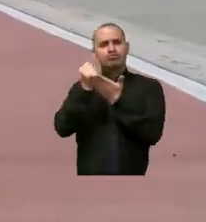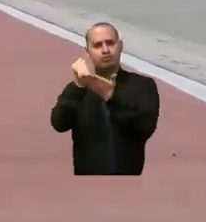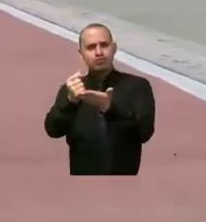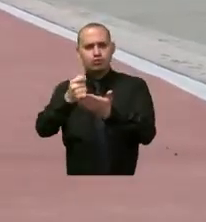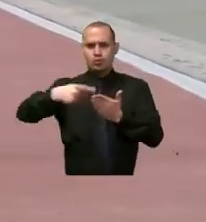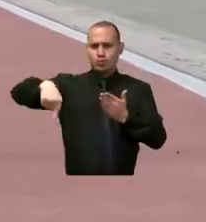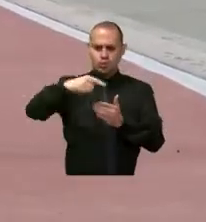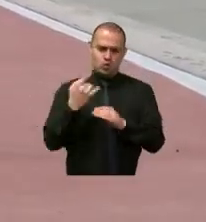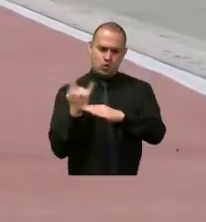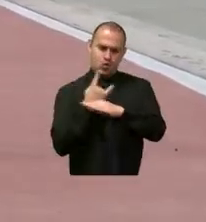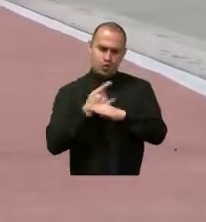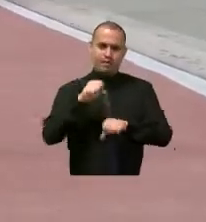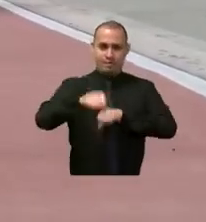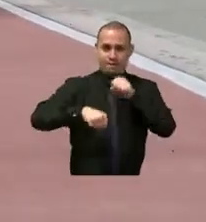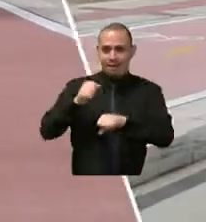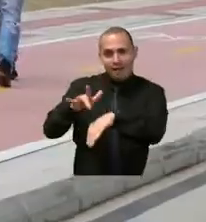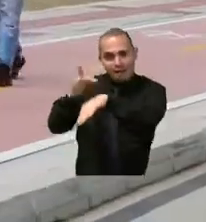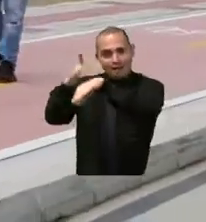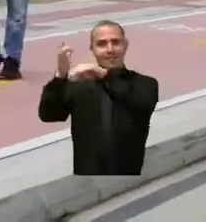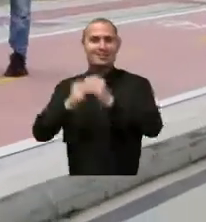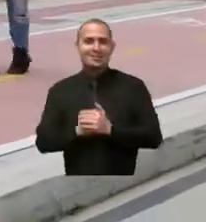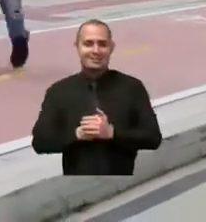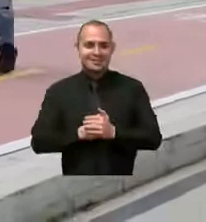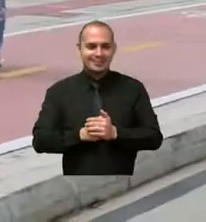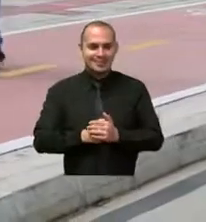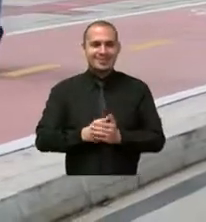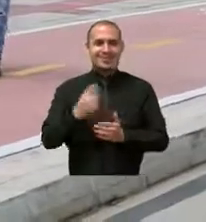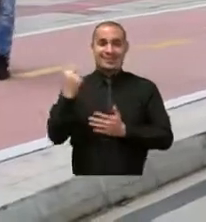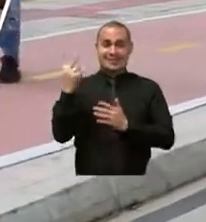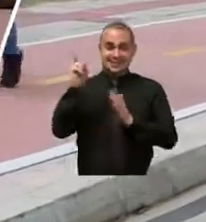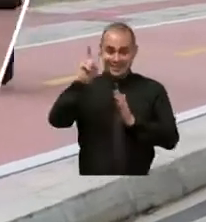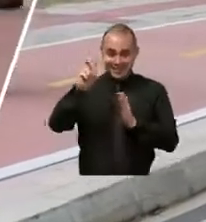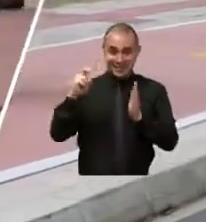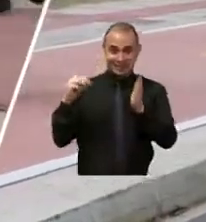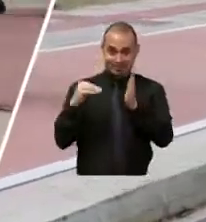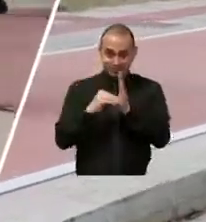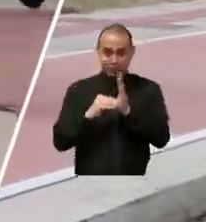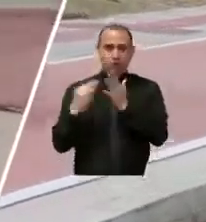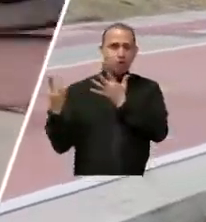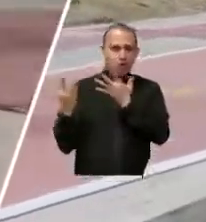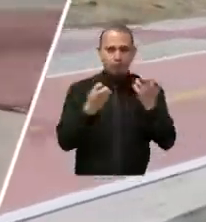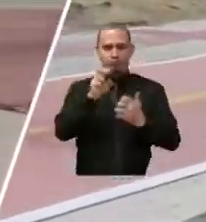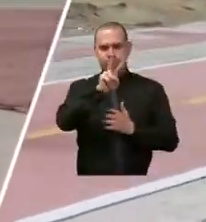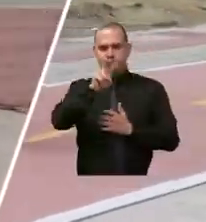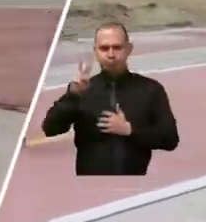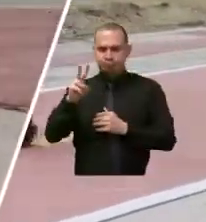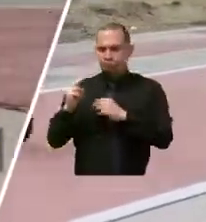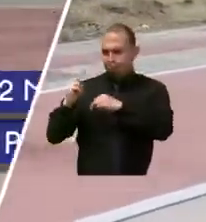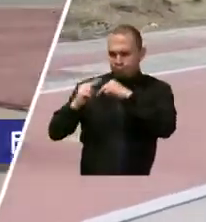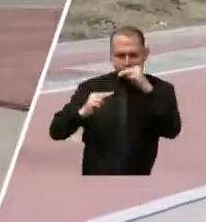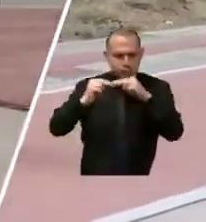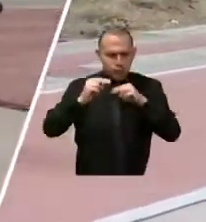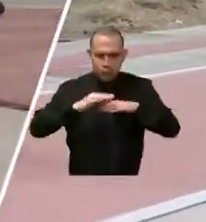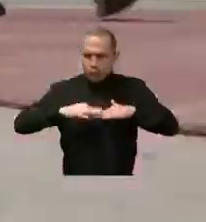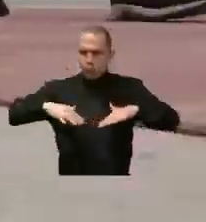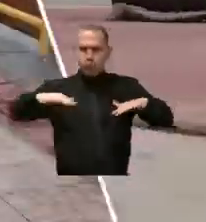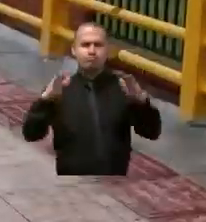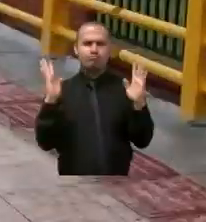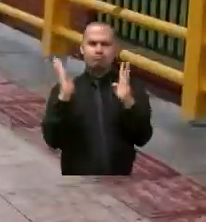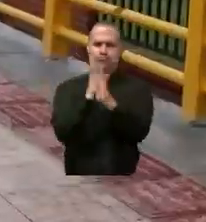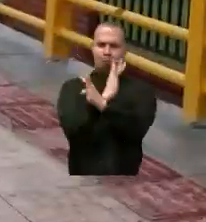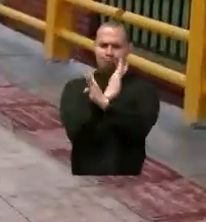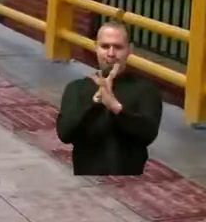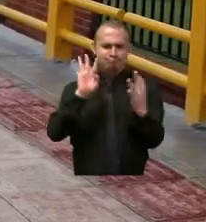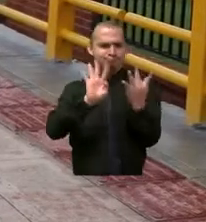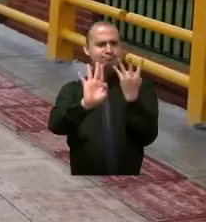y promoviendo el uso de la bicicleta. 7.822 metros lineales de espacio público diseñado para el bienestar